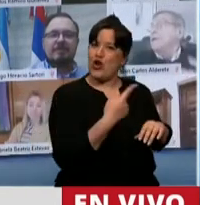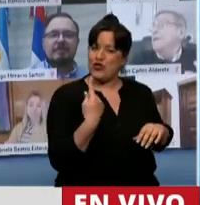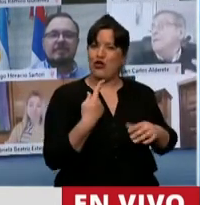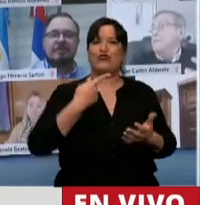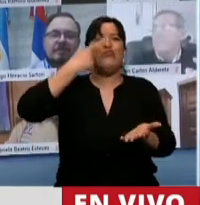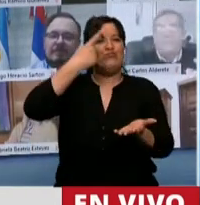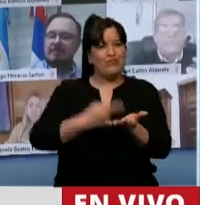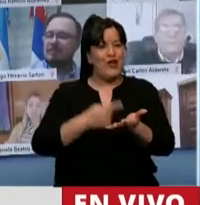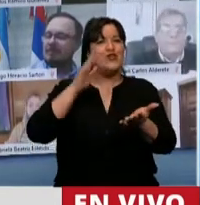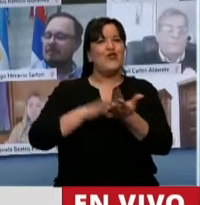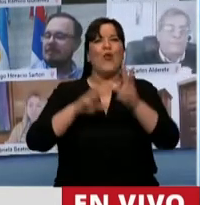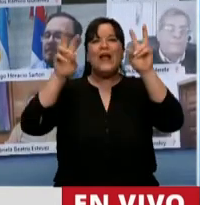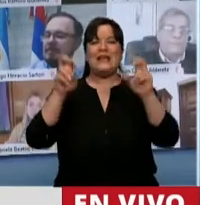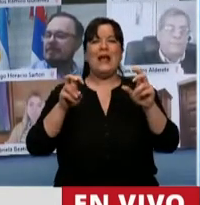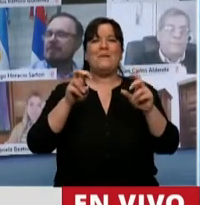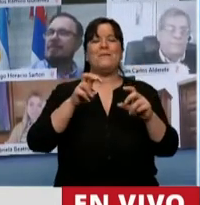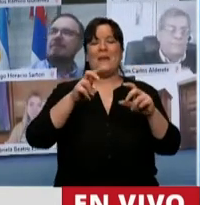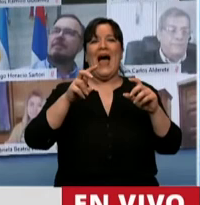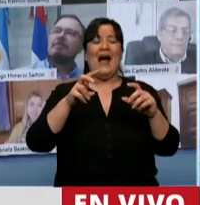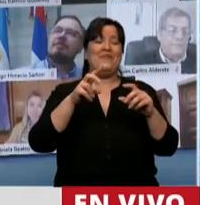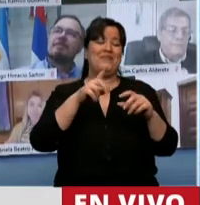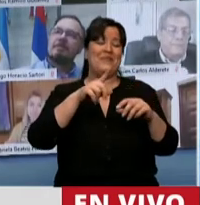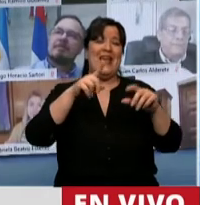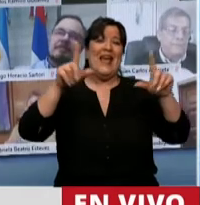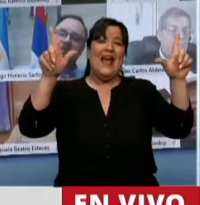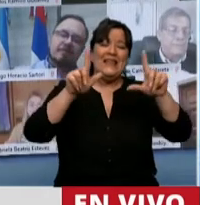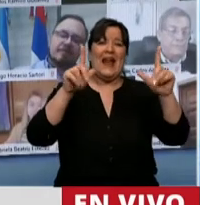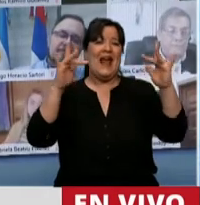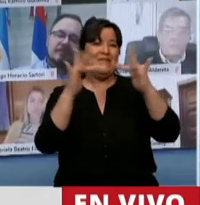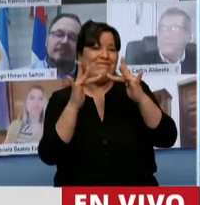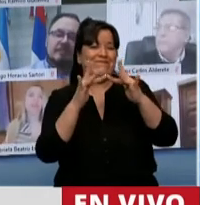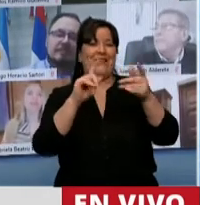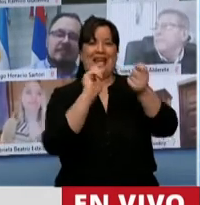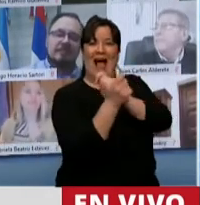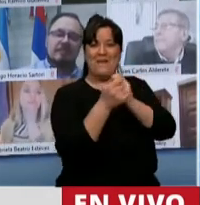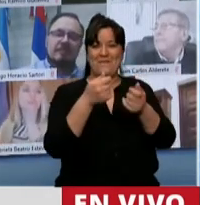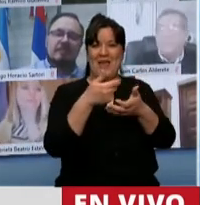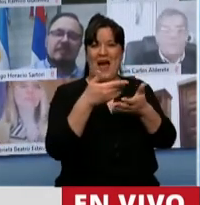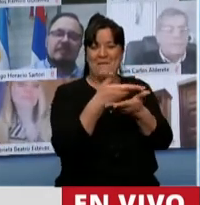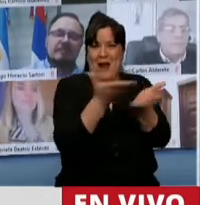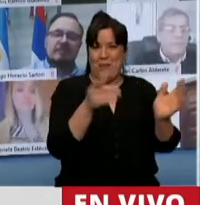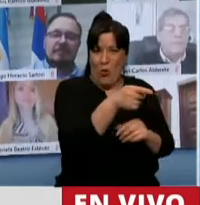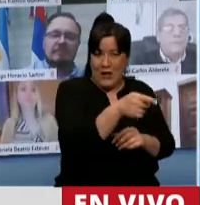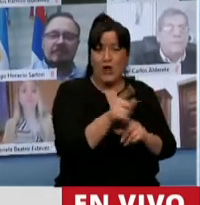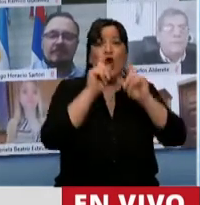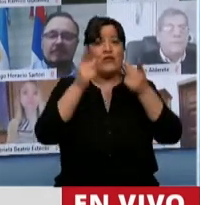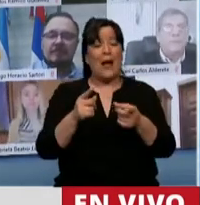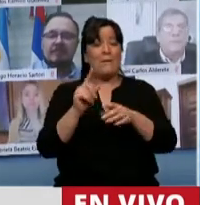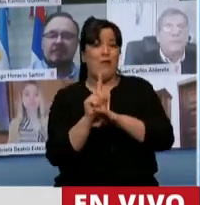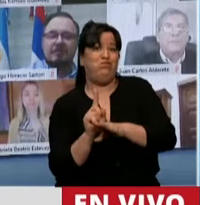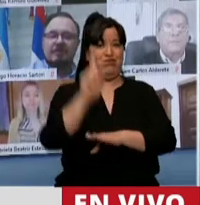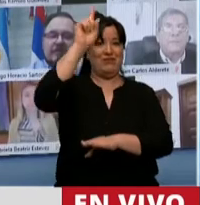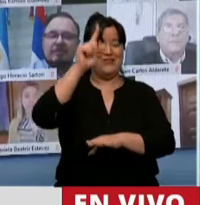que las telecomunicaciones son un bien público. Quizás tiene que ver con que salió bien el lanzamiento del